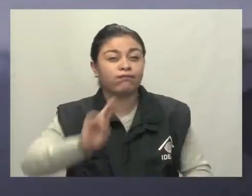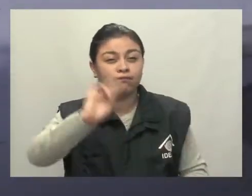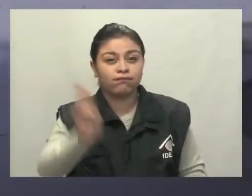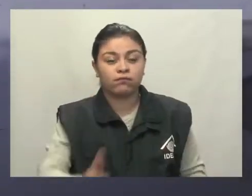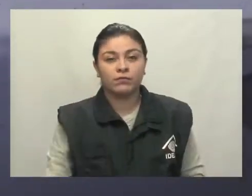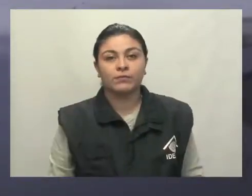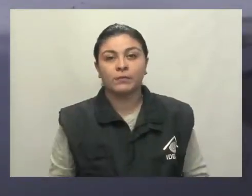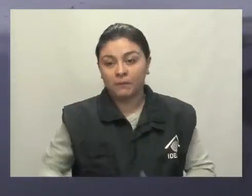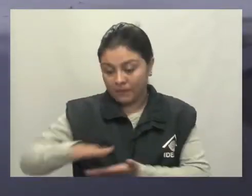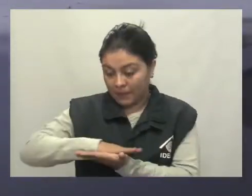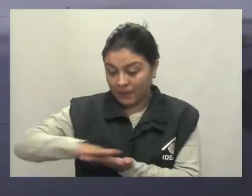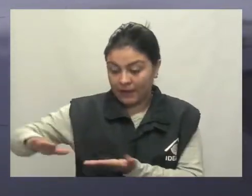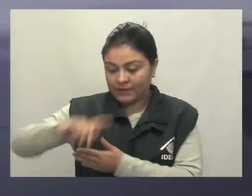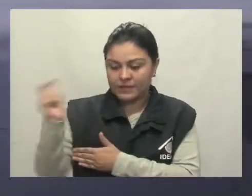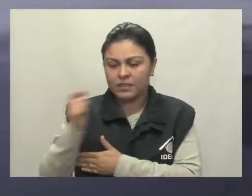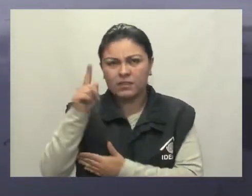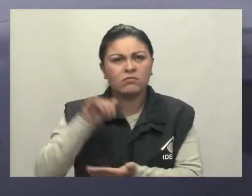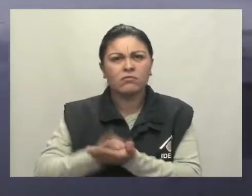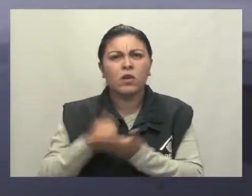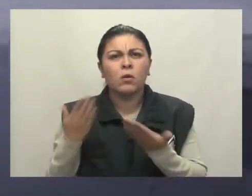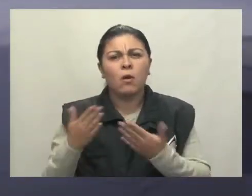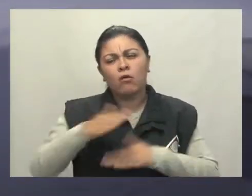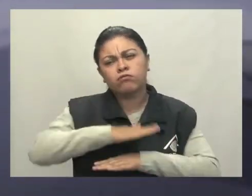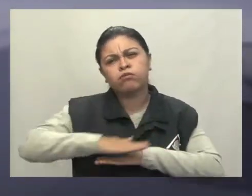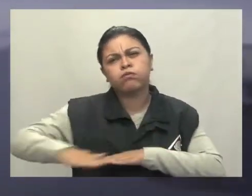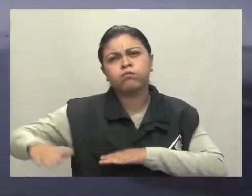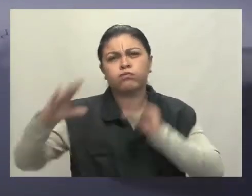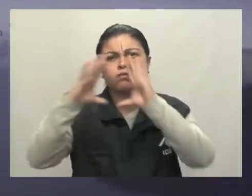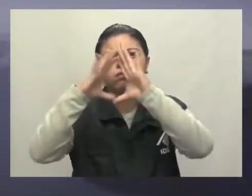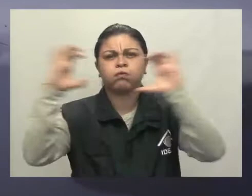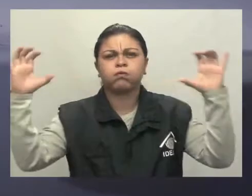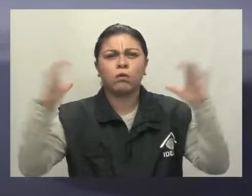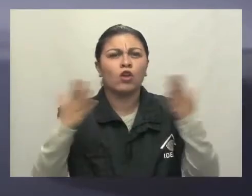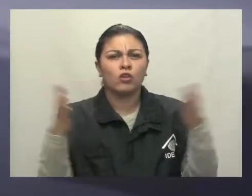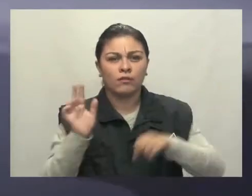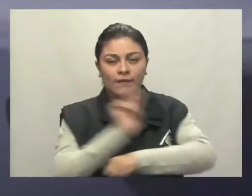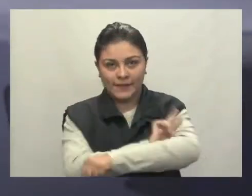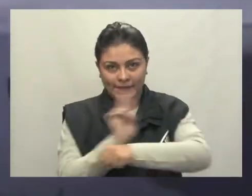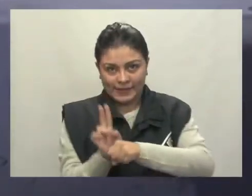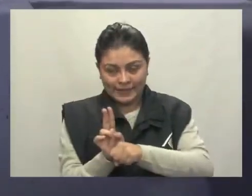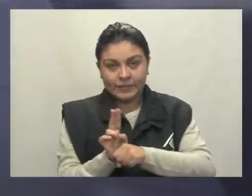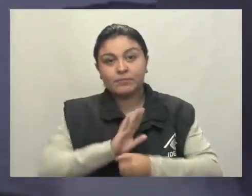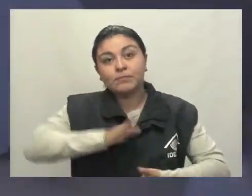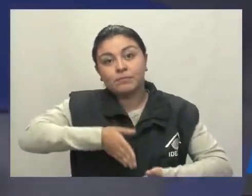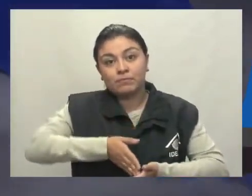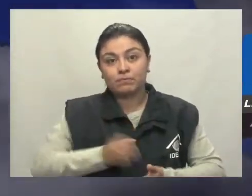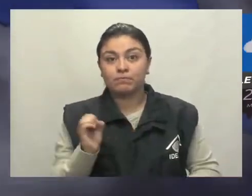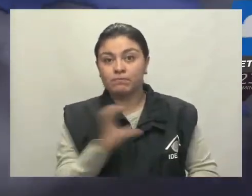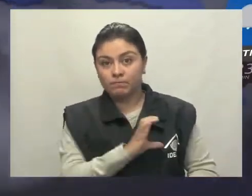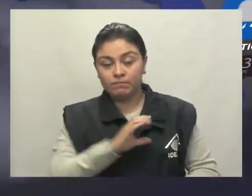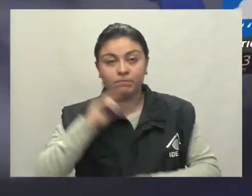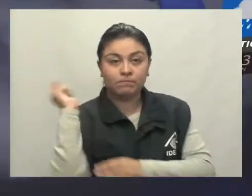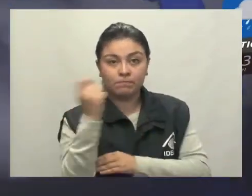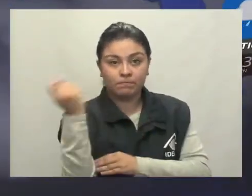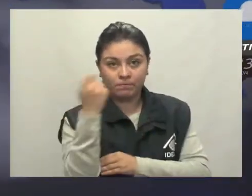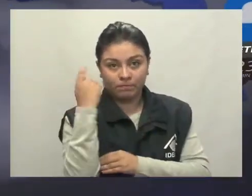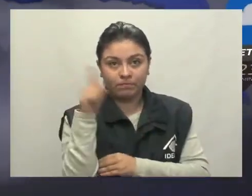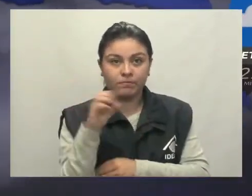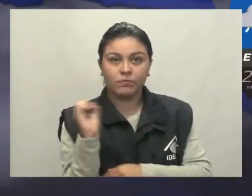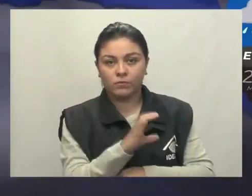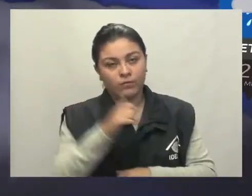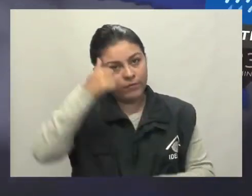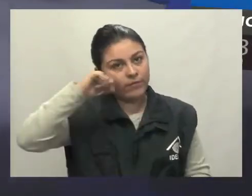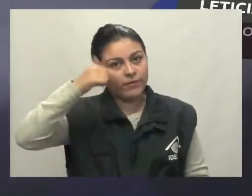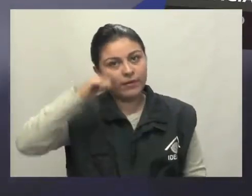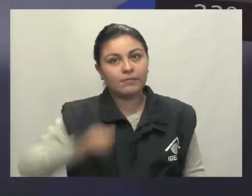Hacia los llanos orientales esperamos paisajes nublados con precipitaciones en el Bichada, centro y occidente del Meta y al occidente del